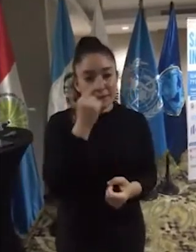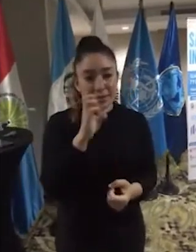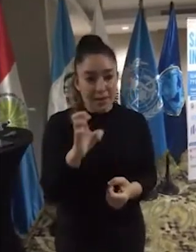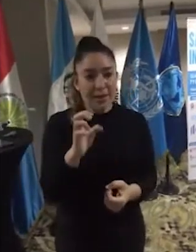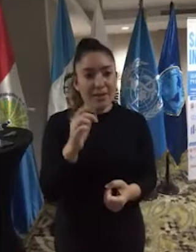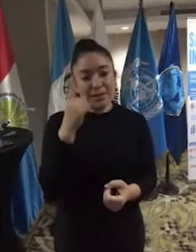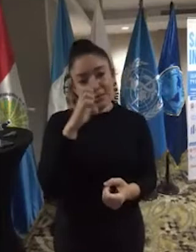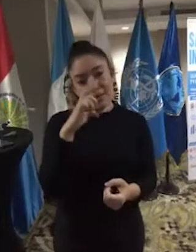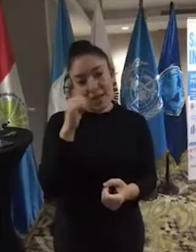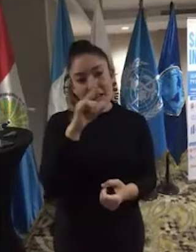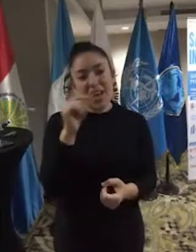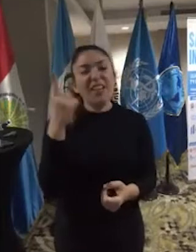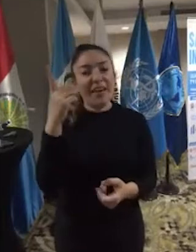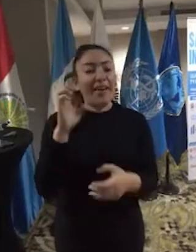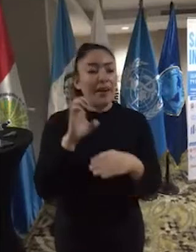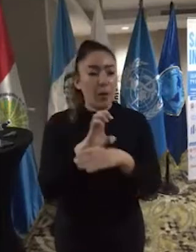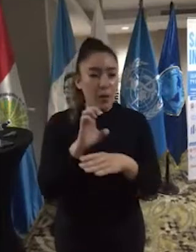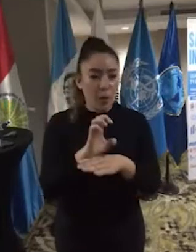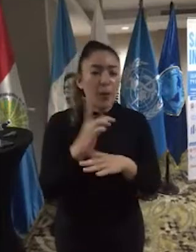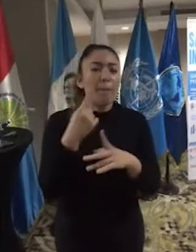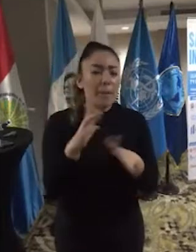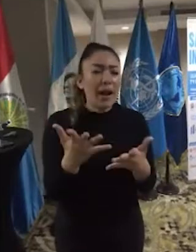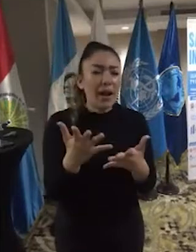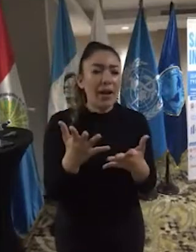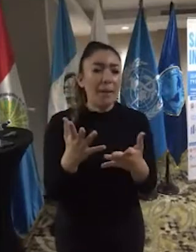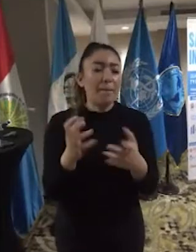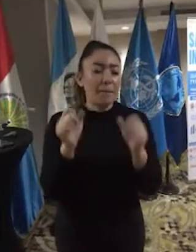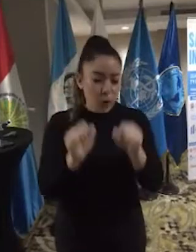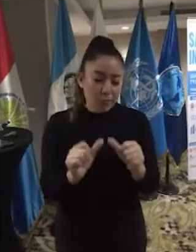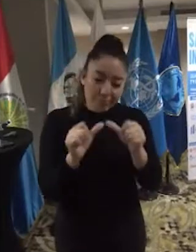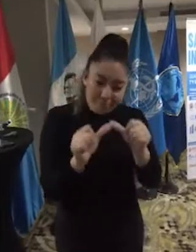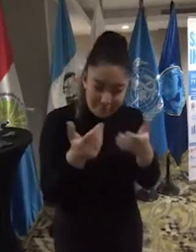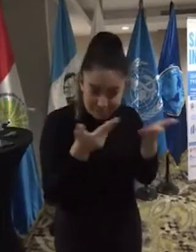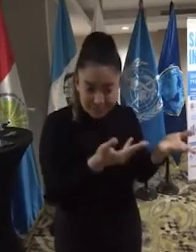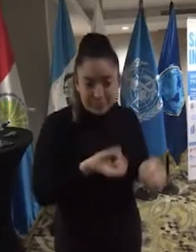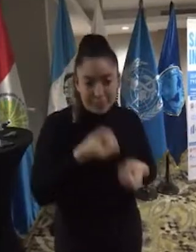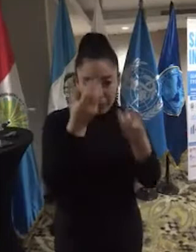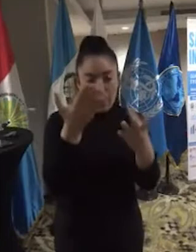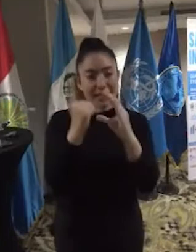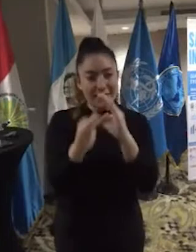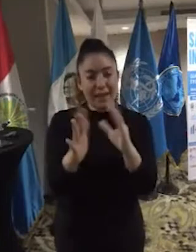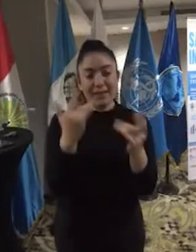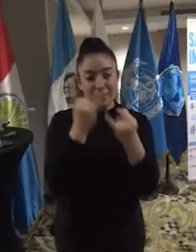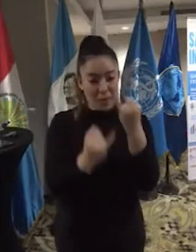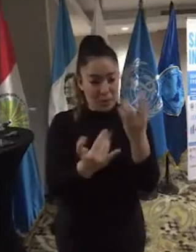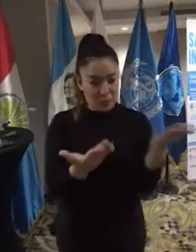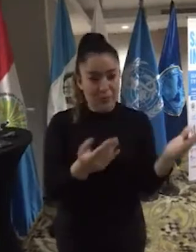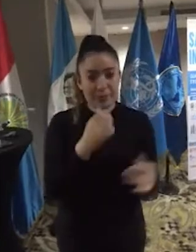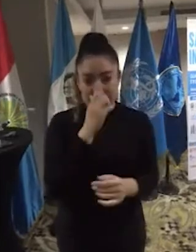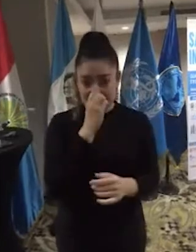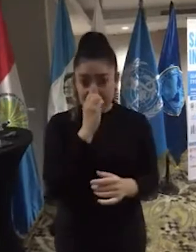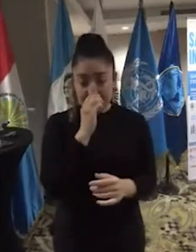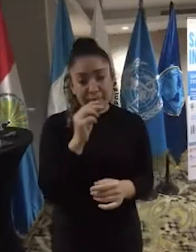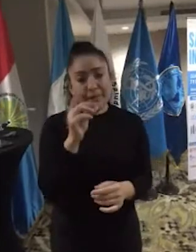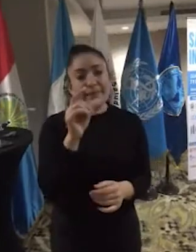Ecuador, para que a continuación nos traslade su mensaje de cierre. Denise,